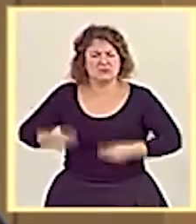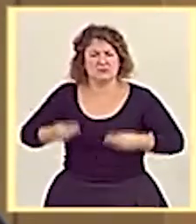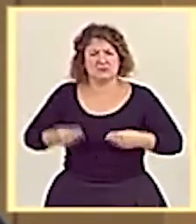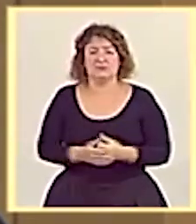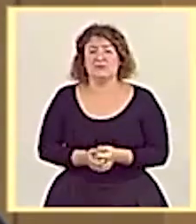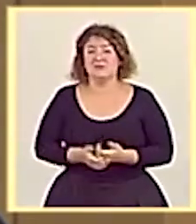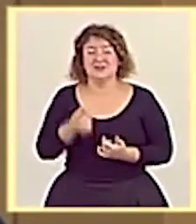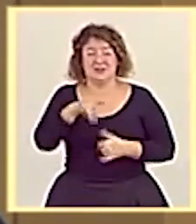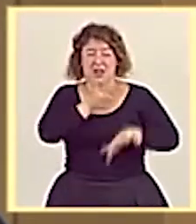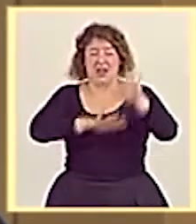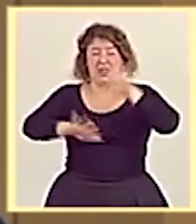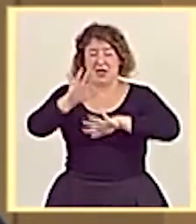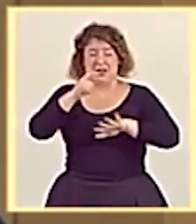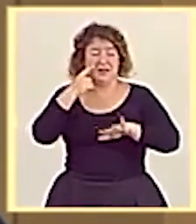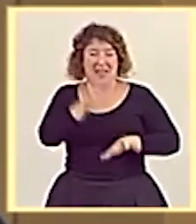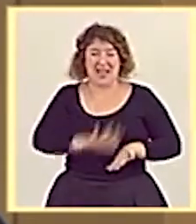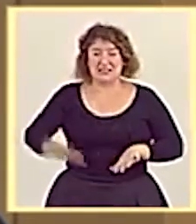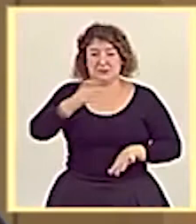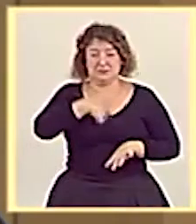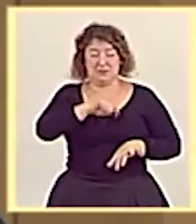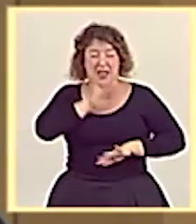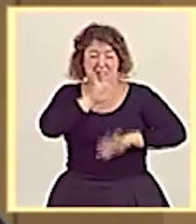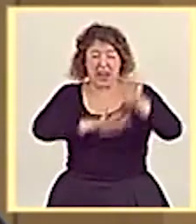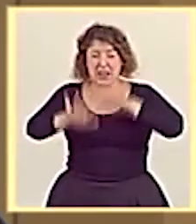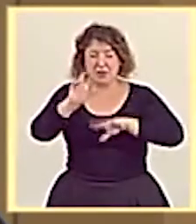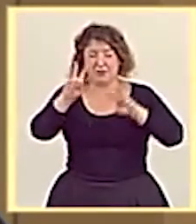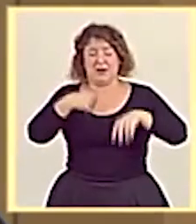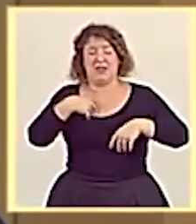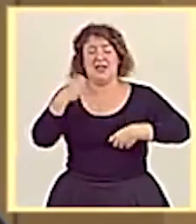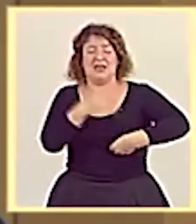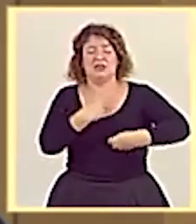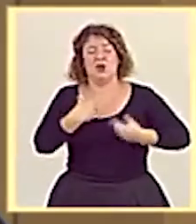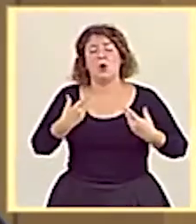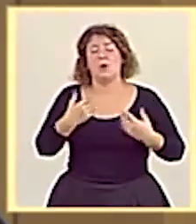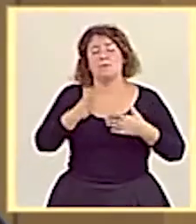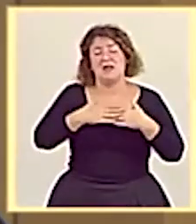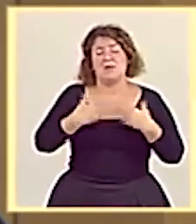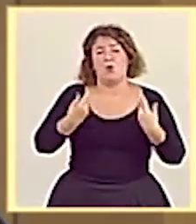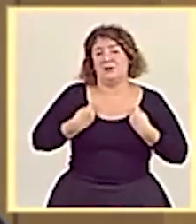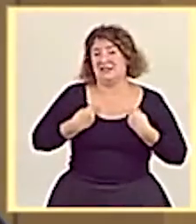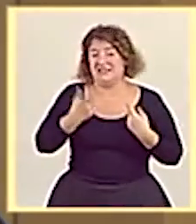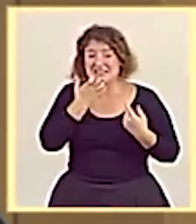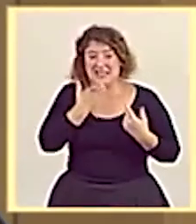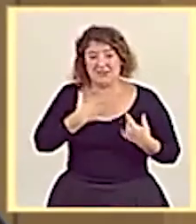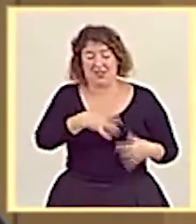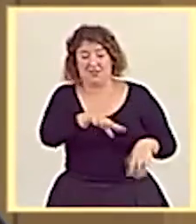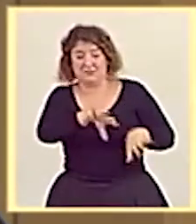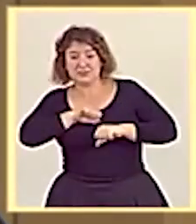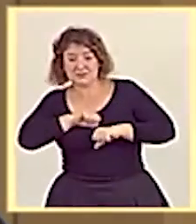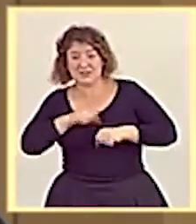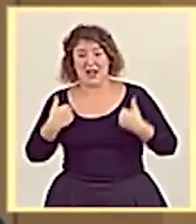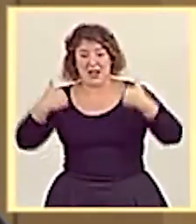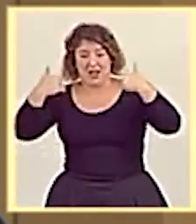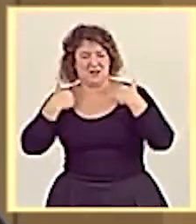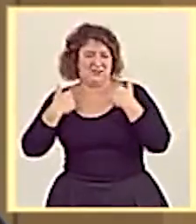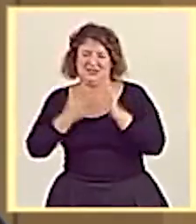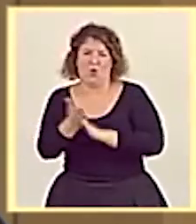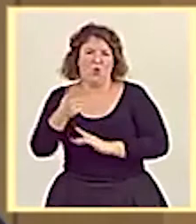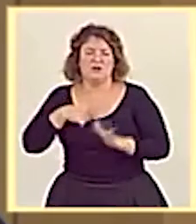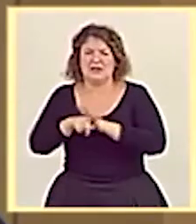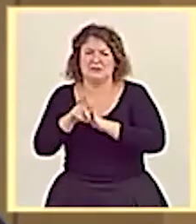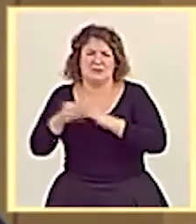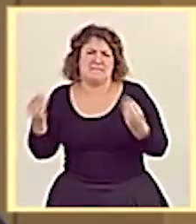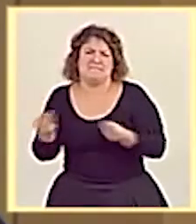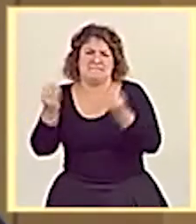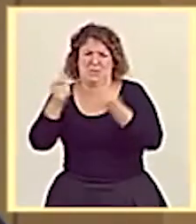del ingreso mínimo vital en el Estado sería mucho menor, al menos en Navarra. Los compromisos adquiridos hay que cumplirlos. No deben estar al